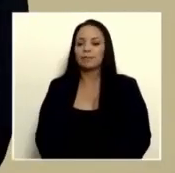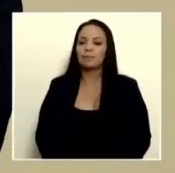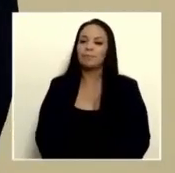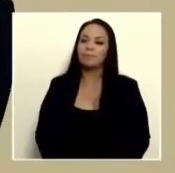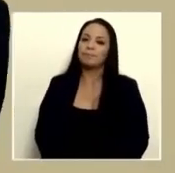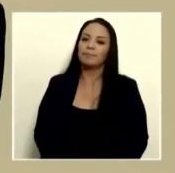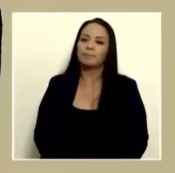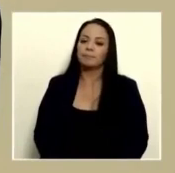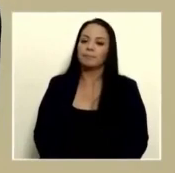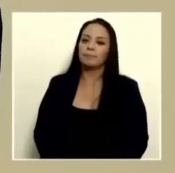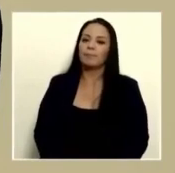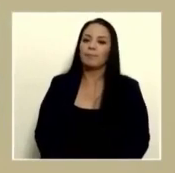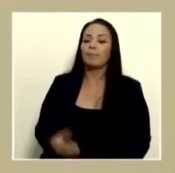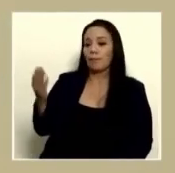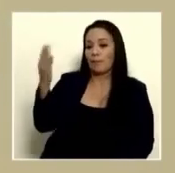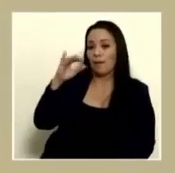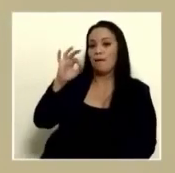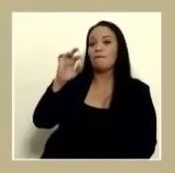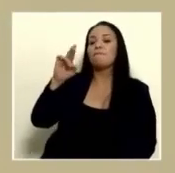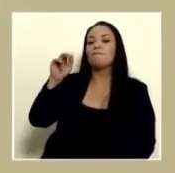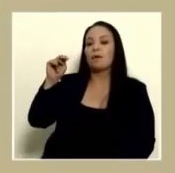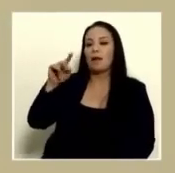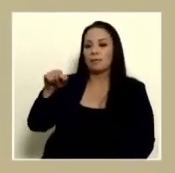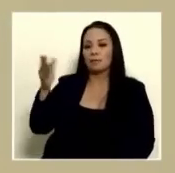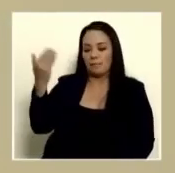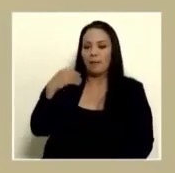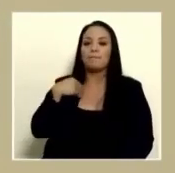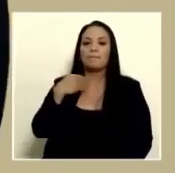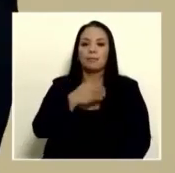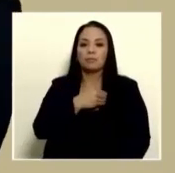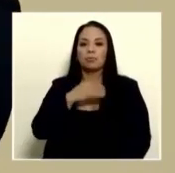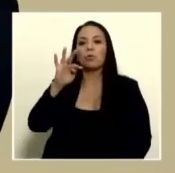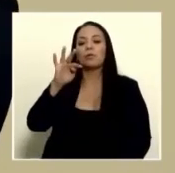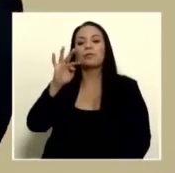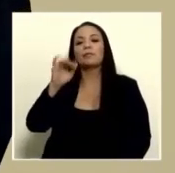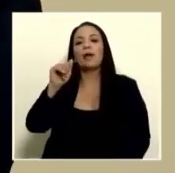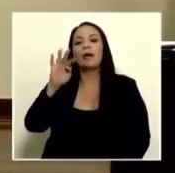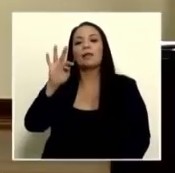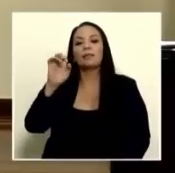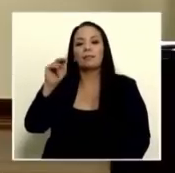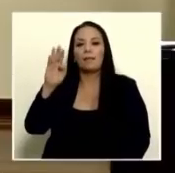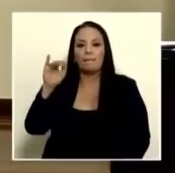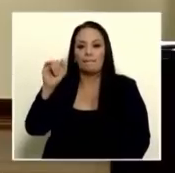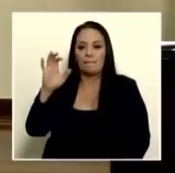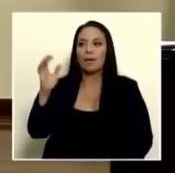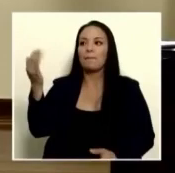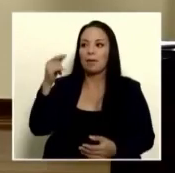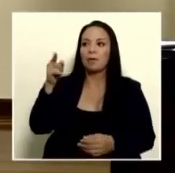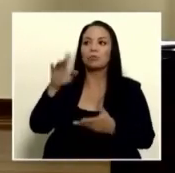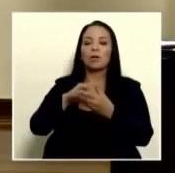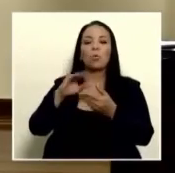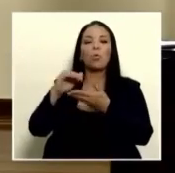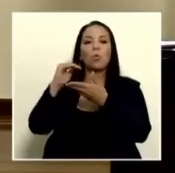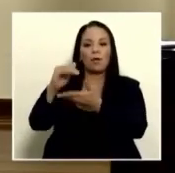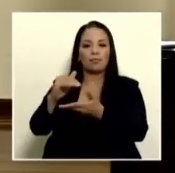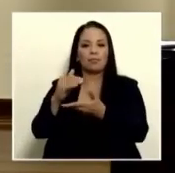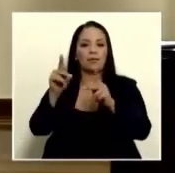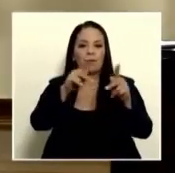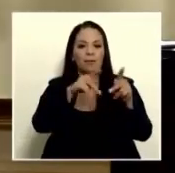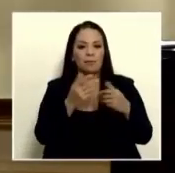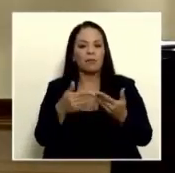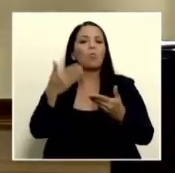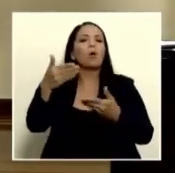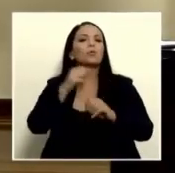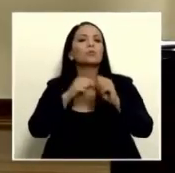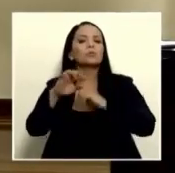este ahí don Franz venga don Franz por favor el ministro Tatenbach cuéntele a la gente don Franz cuándo fue que la